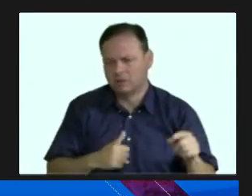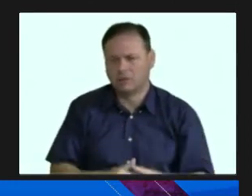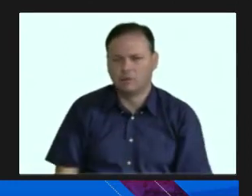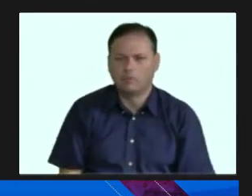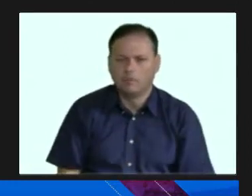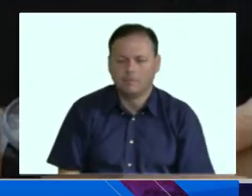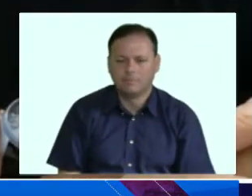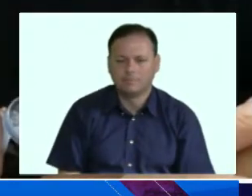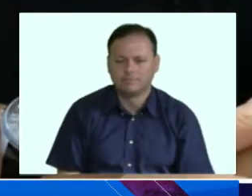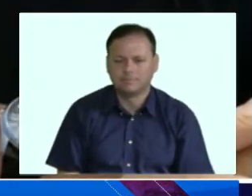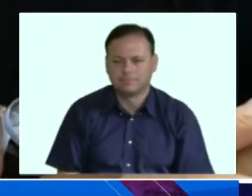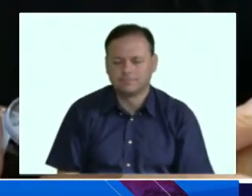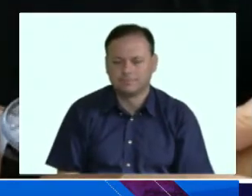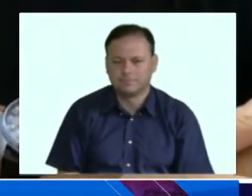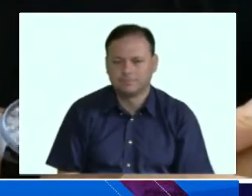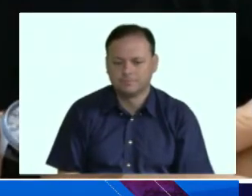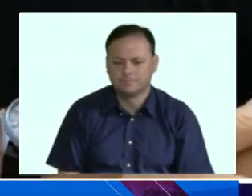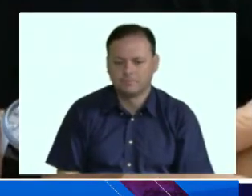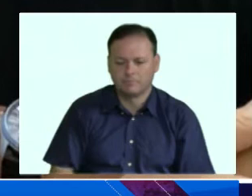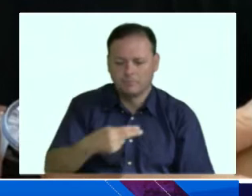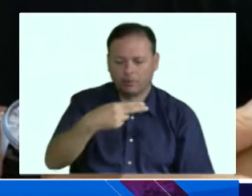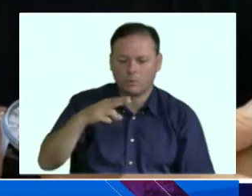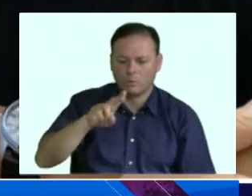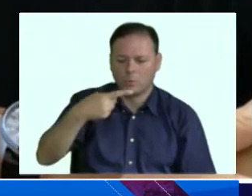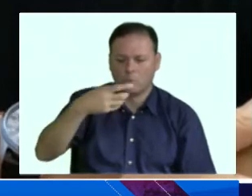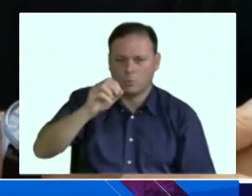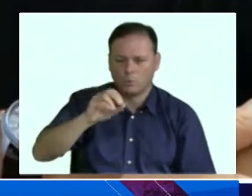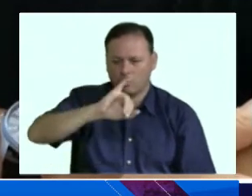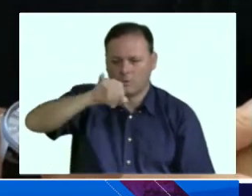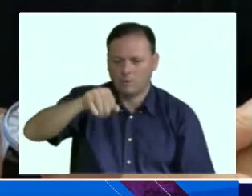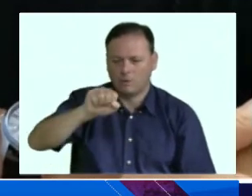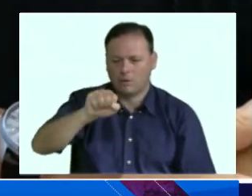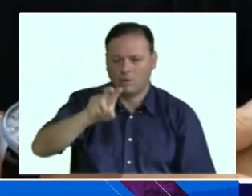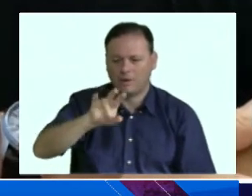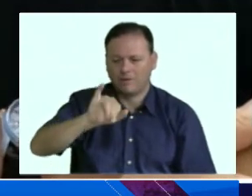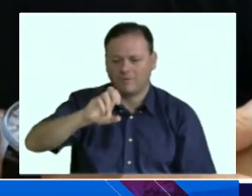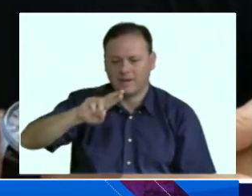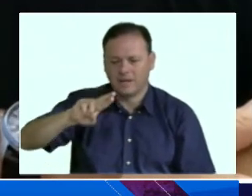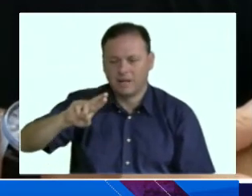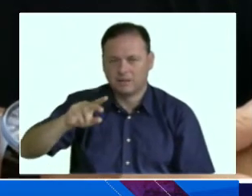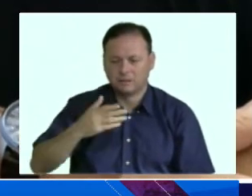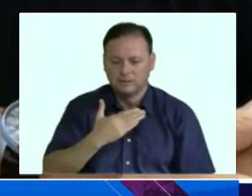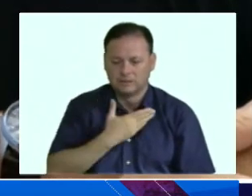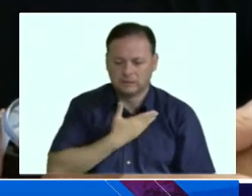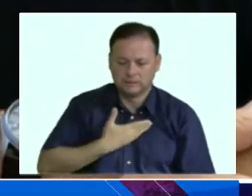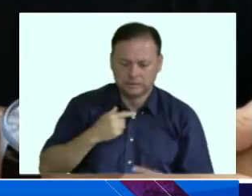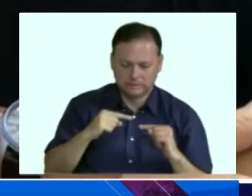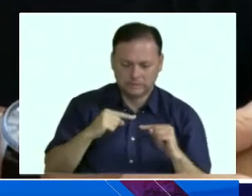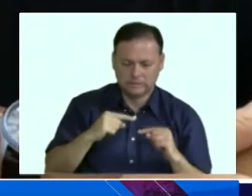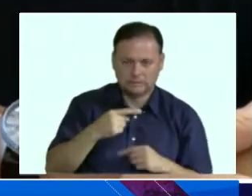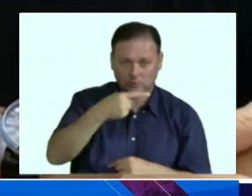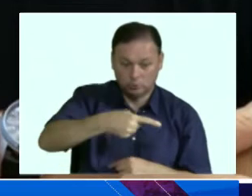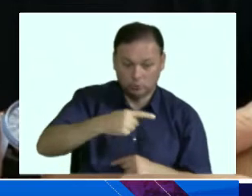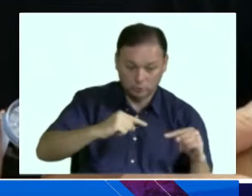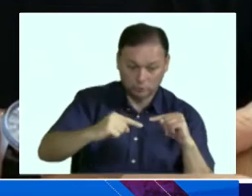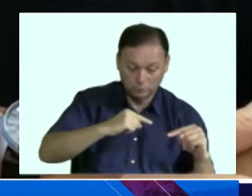con todo esto que está pasando con Hugo Javier, gobernador de central, no sé cuánto puede beneficiar para que el Partido Liberal, si te toman a